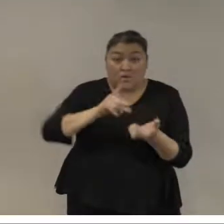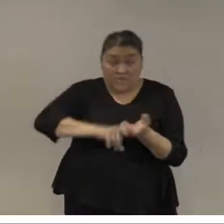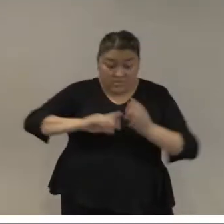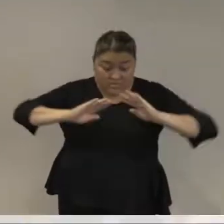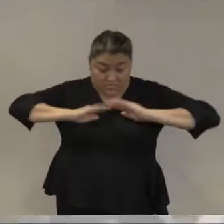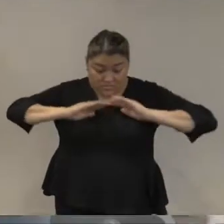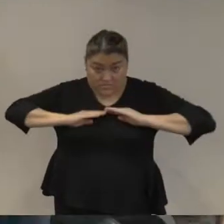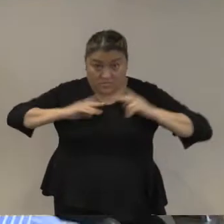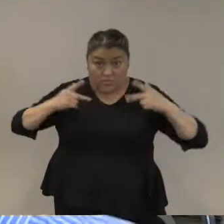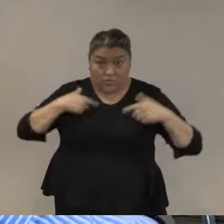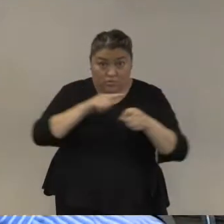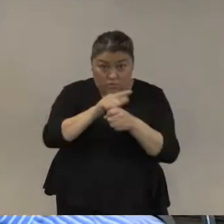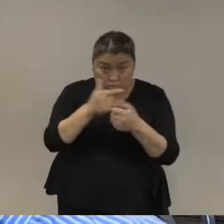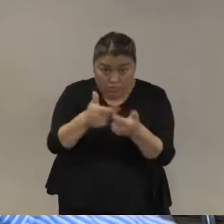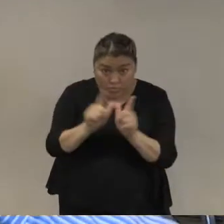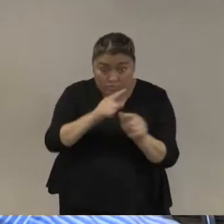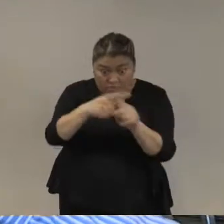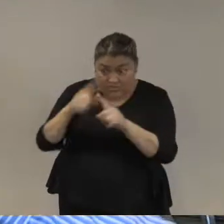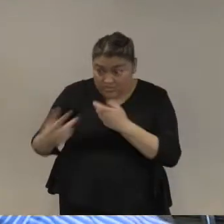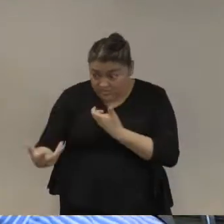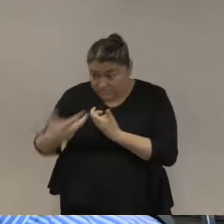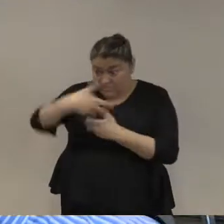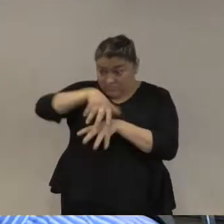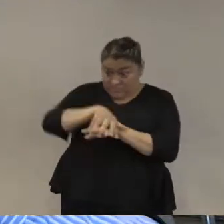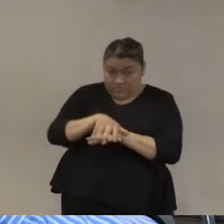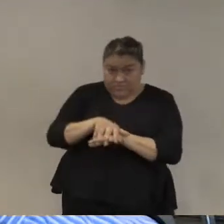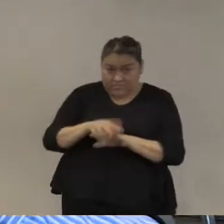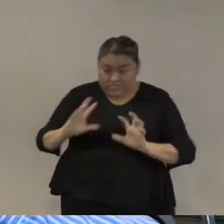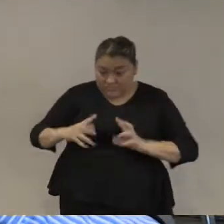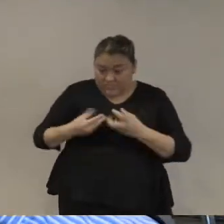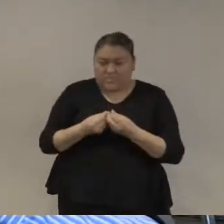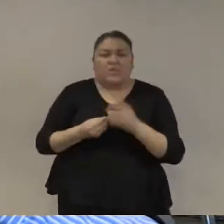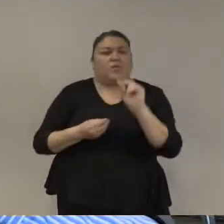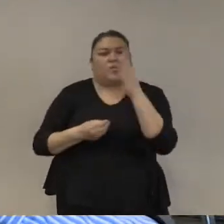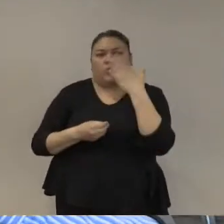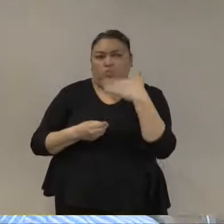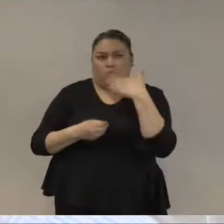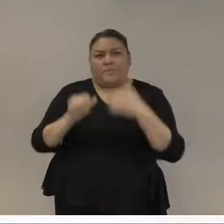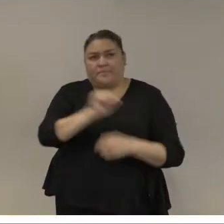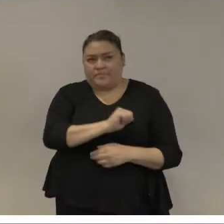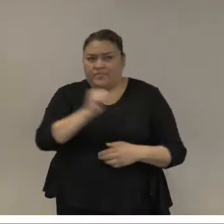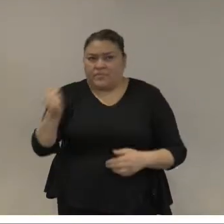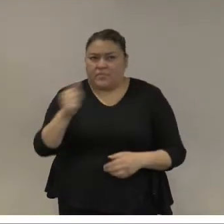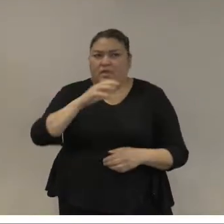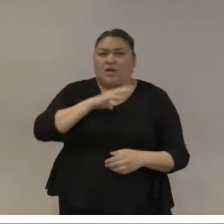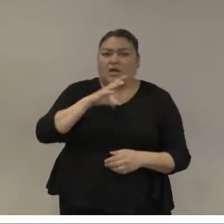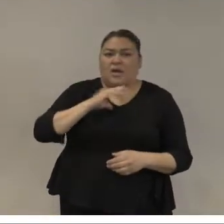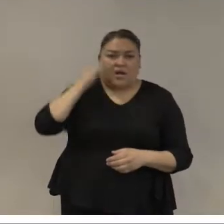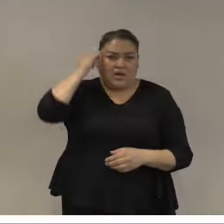Latina sexto pilar son las iniciativas comunitarias contra la violencia